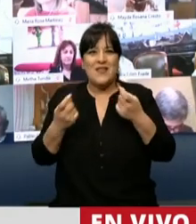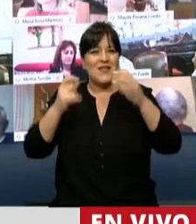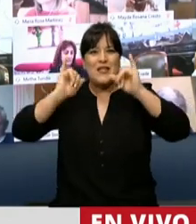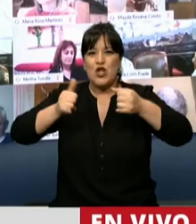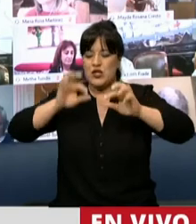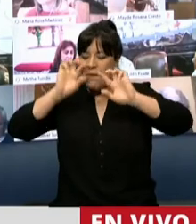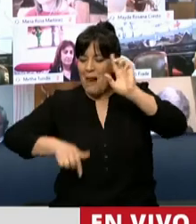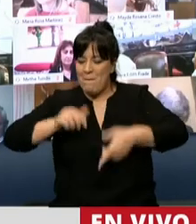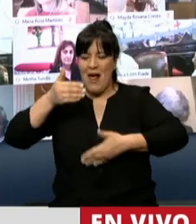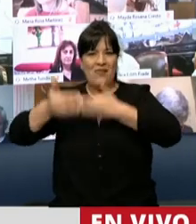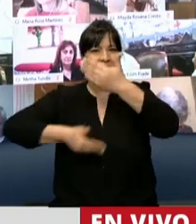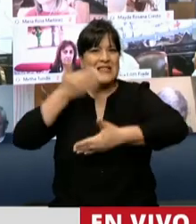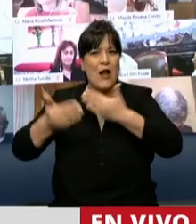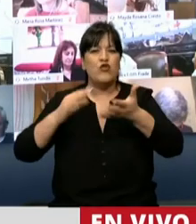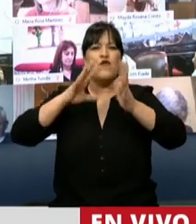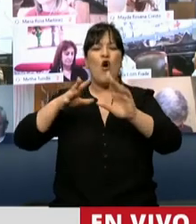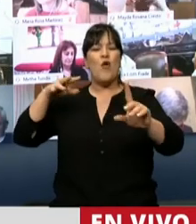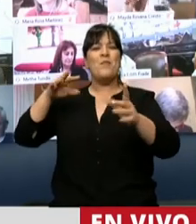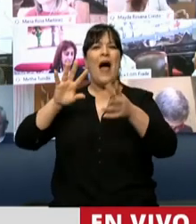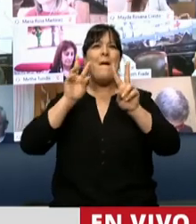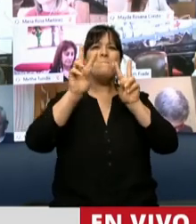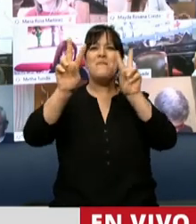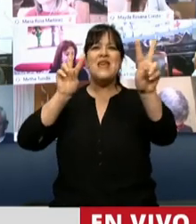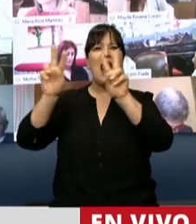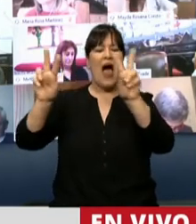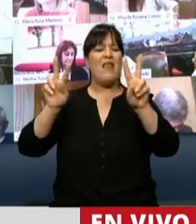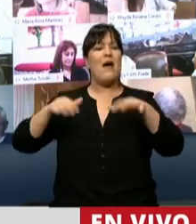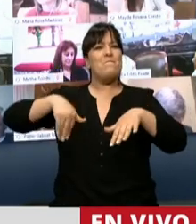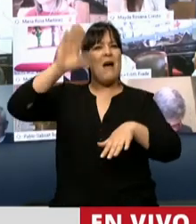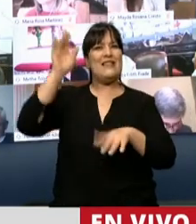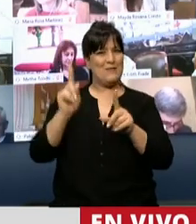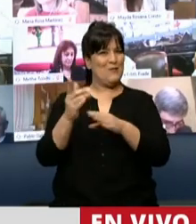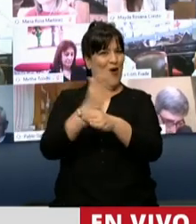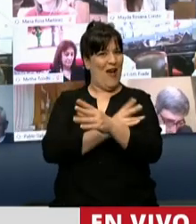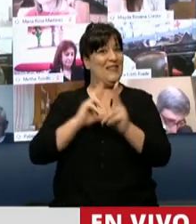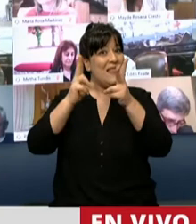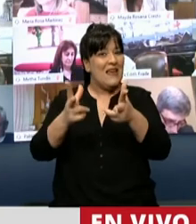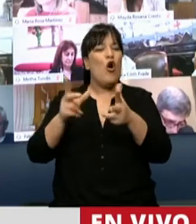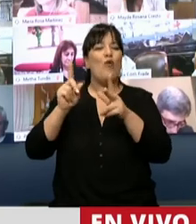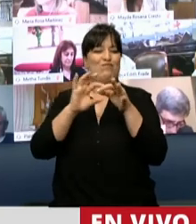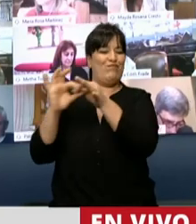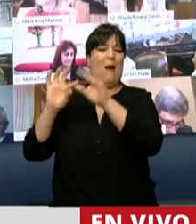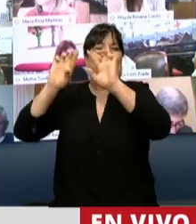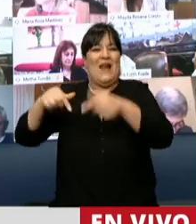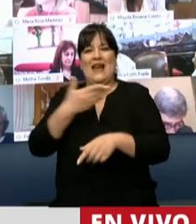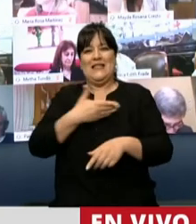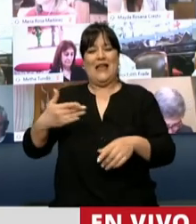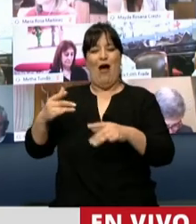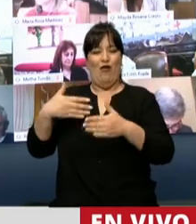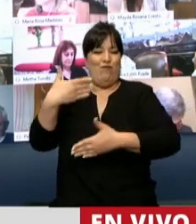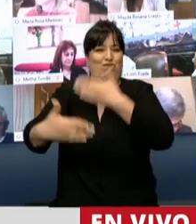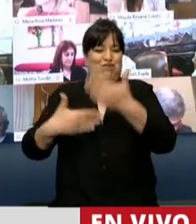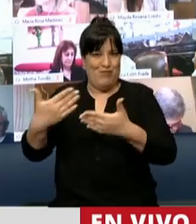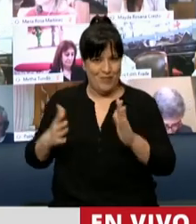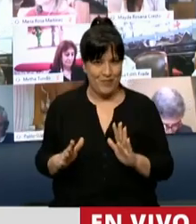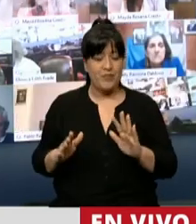con una mirada que permita realmente ser esto que dijimos, políticas de Estado. Yo creo que también en esta